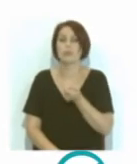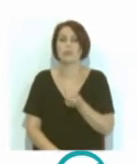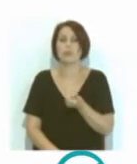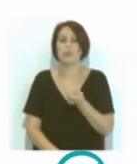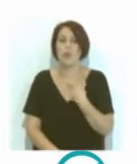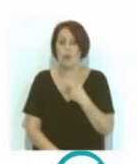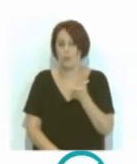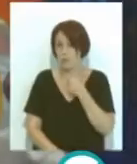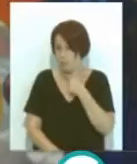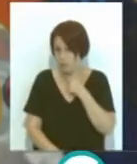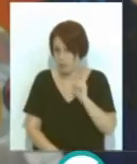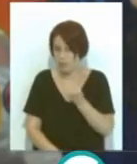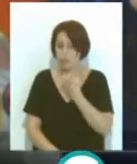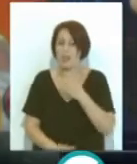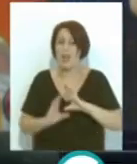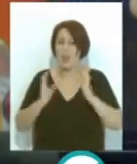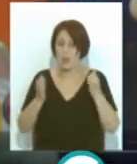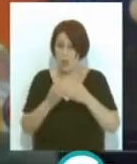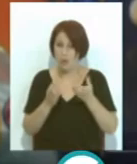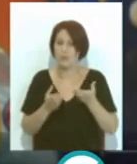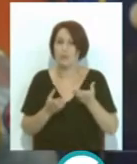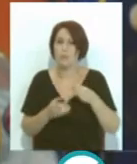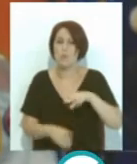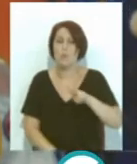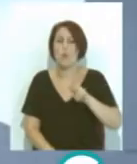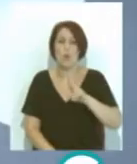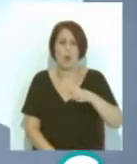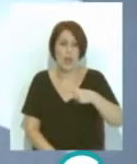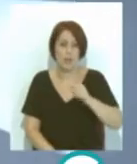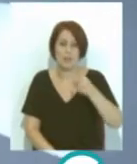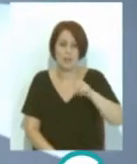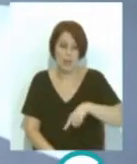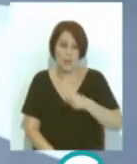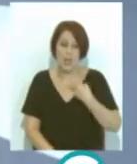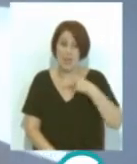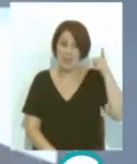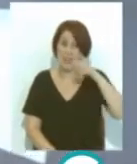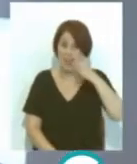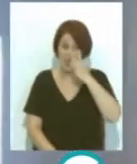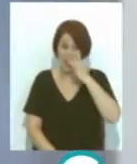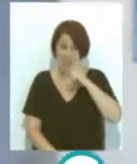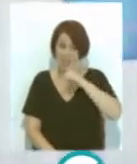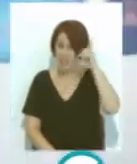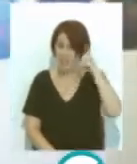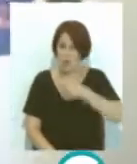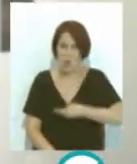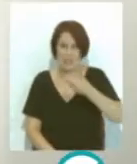el humor las burgas y luego también hay un componente muy importante del Carnaval de Montevideo que es el tema también de